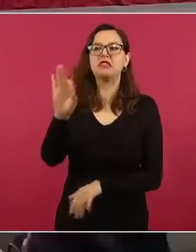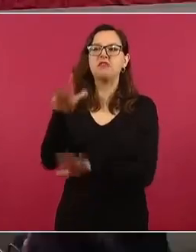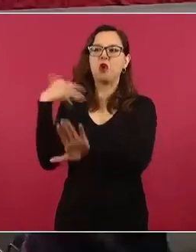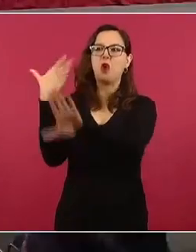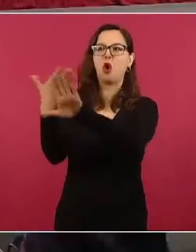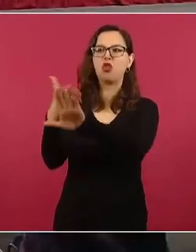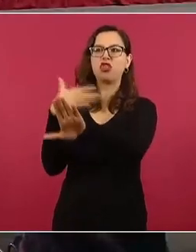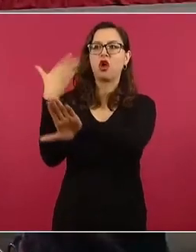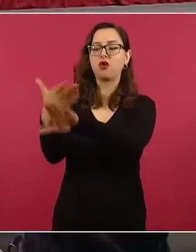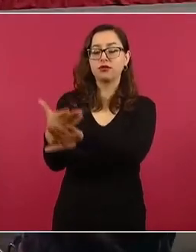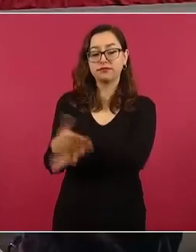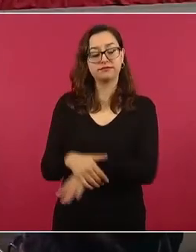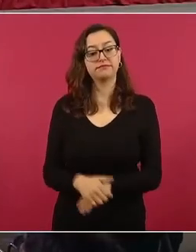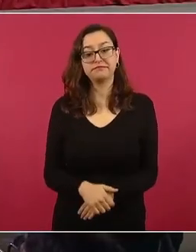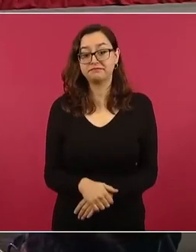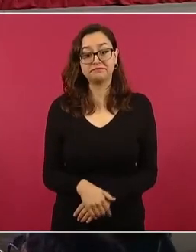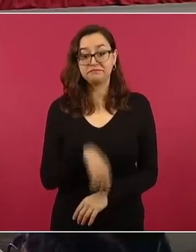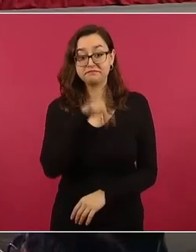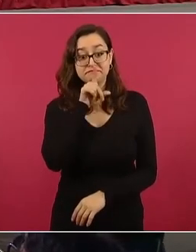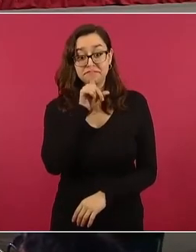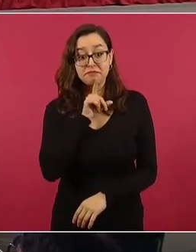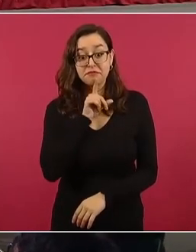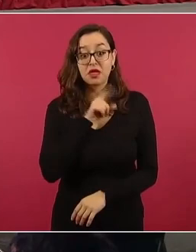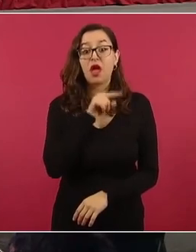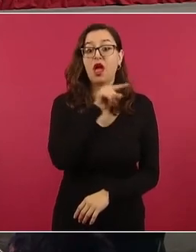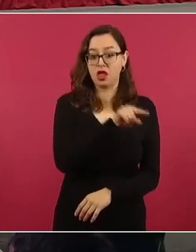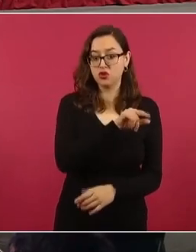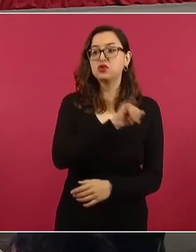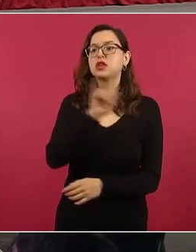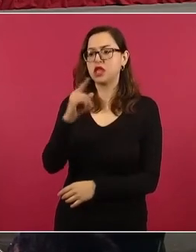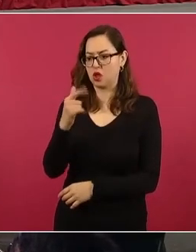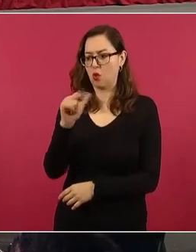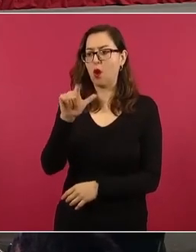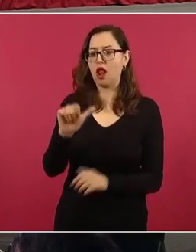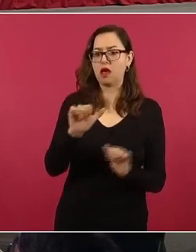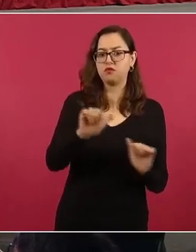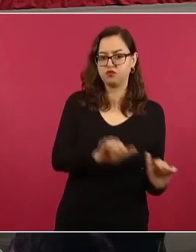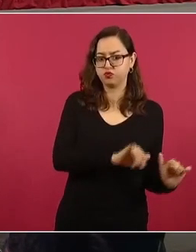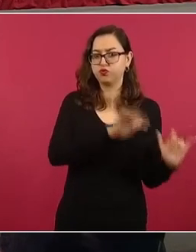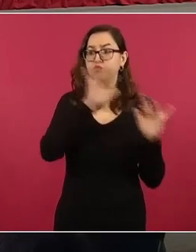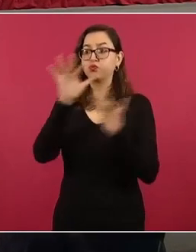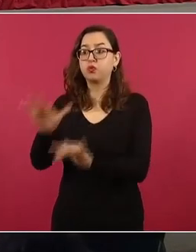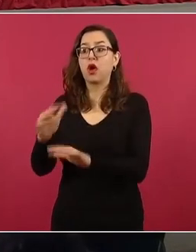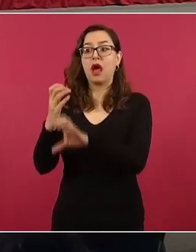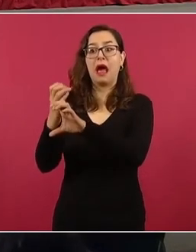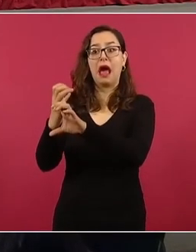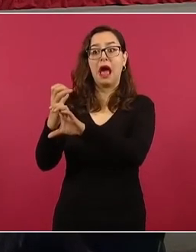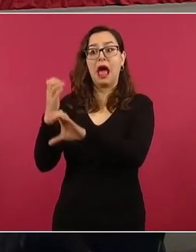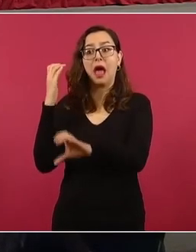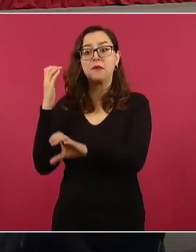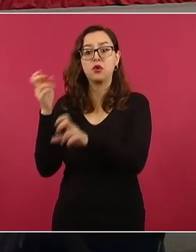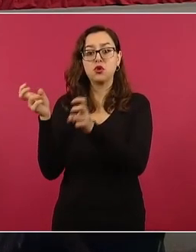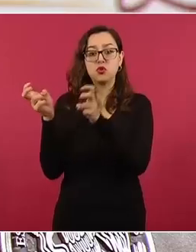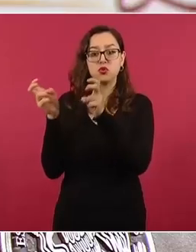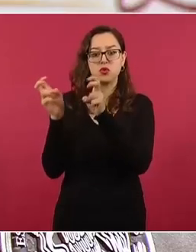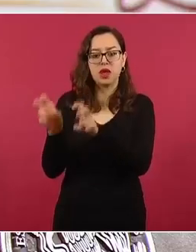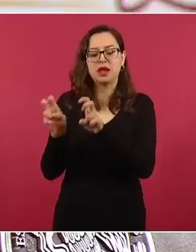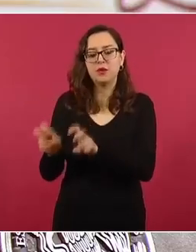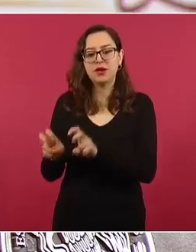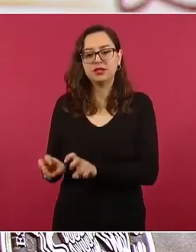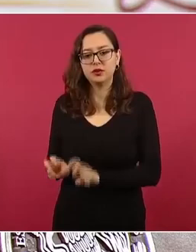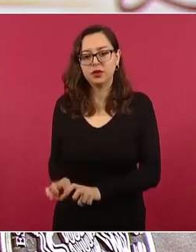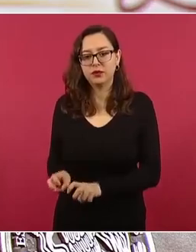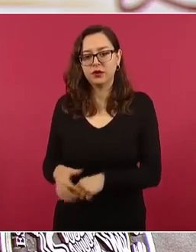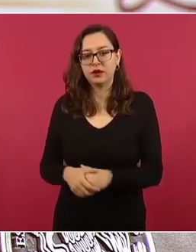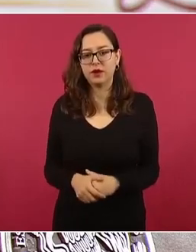a Iguala fue el momento que lleva concluido este evento e incluso el festejo organizado en la Plaza Central de Iguala había concluido.